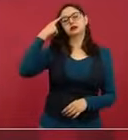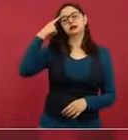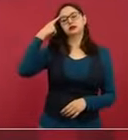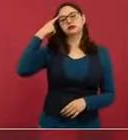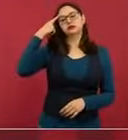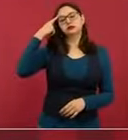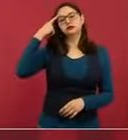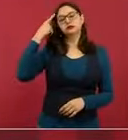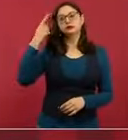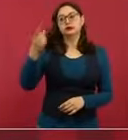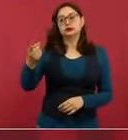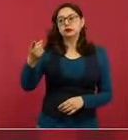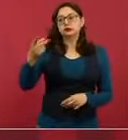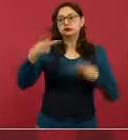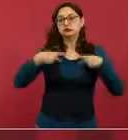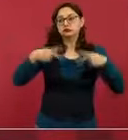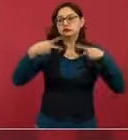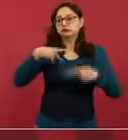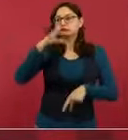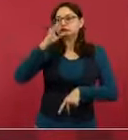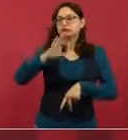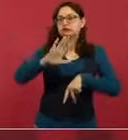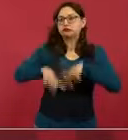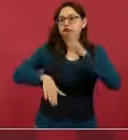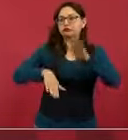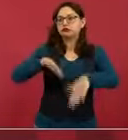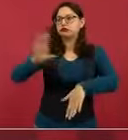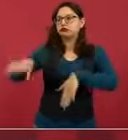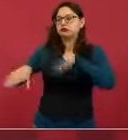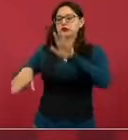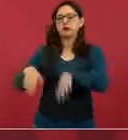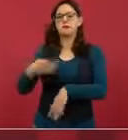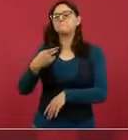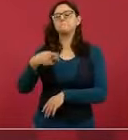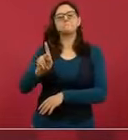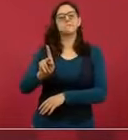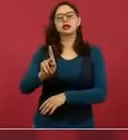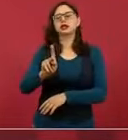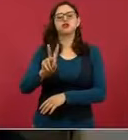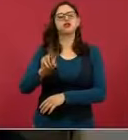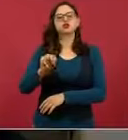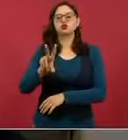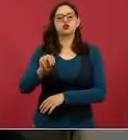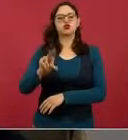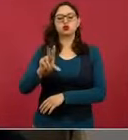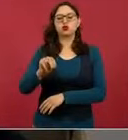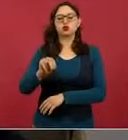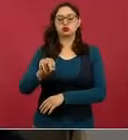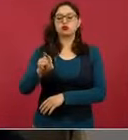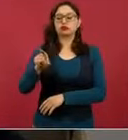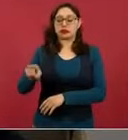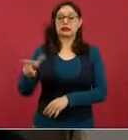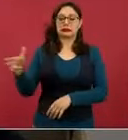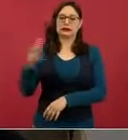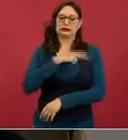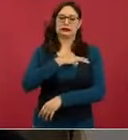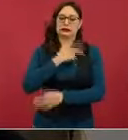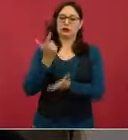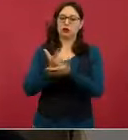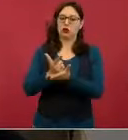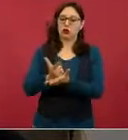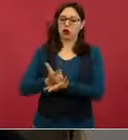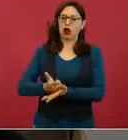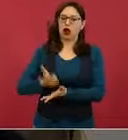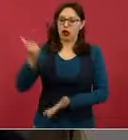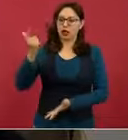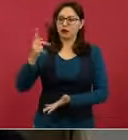varios jóvenes, sobre todo, que es los que se internaron heridos, la mayoría jóvenes.